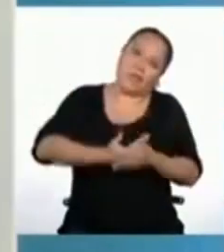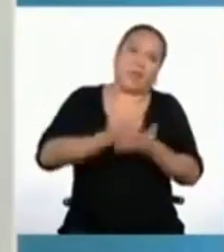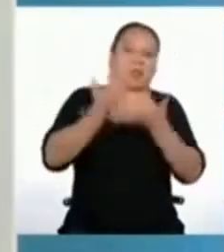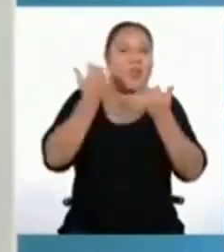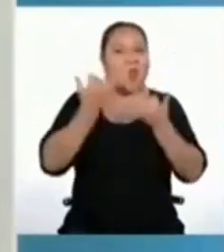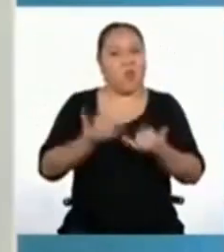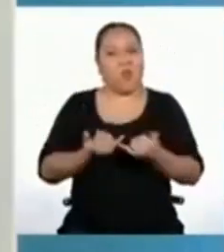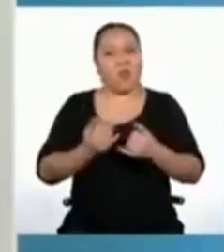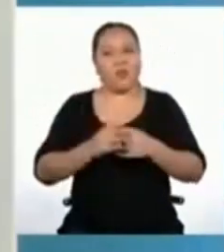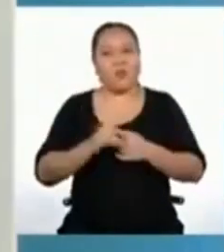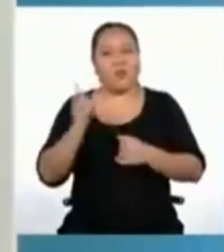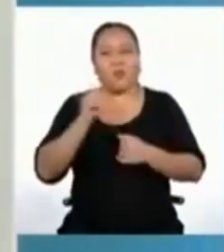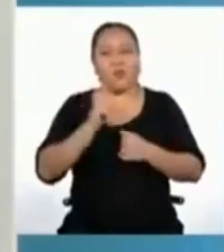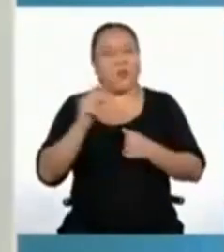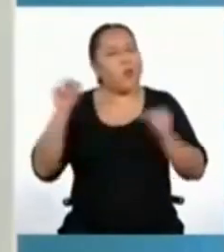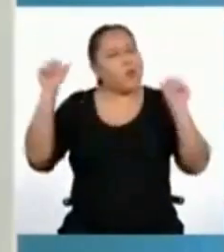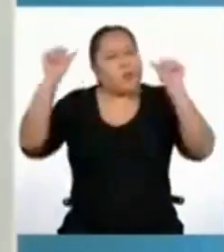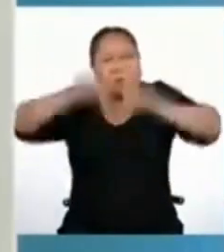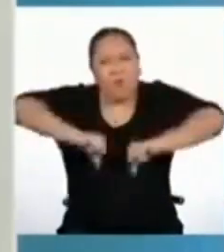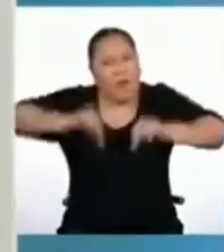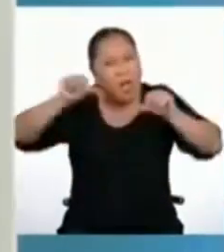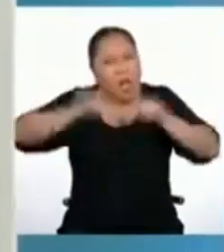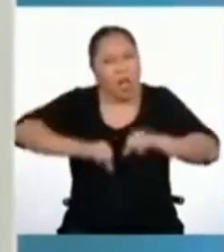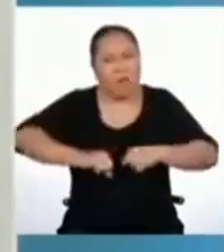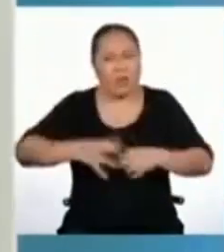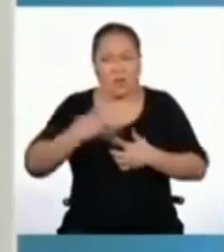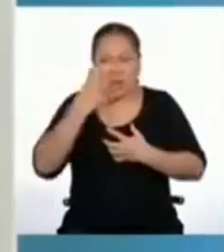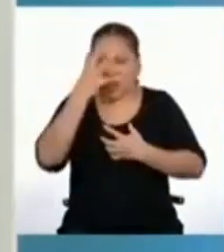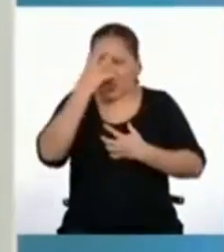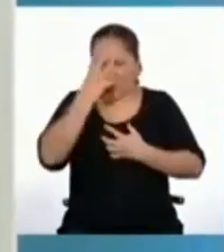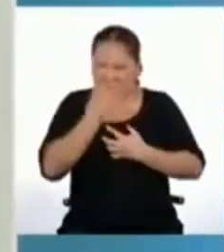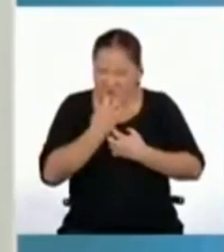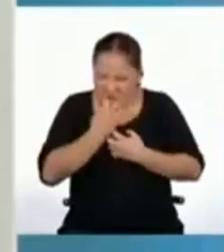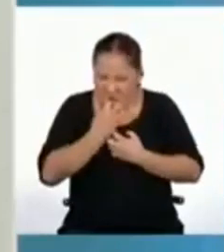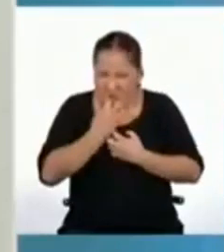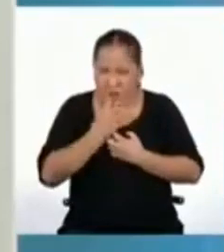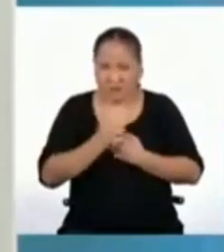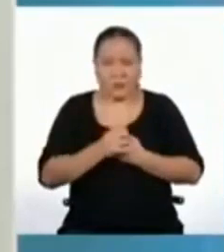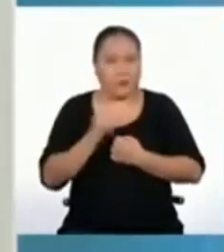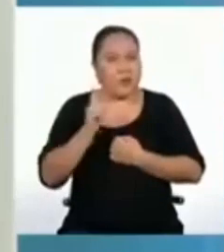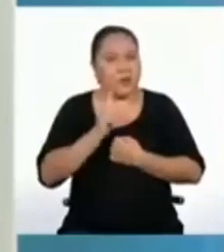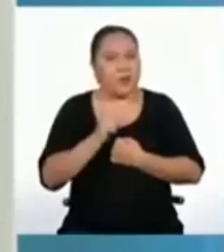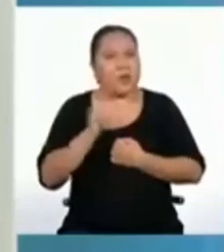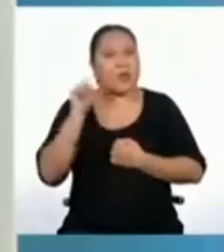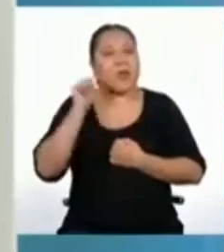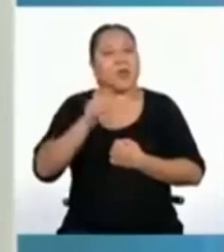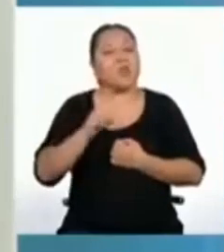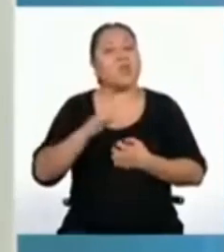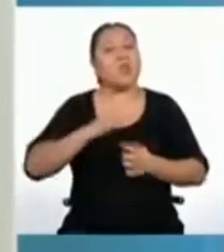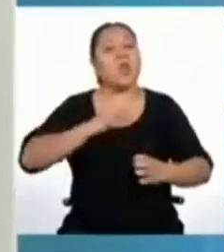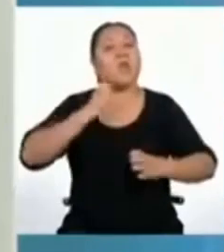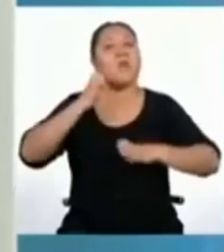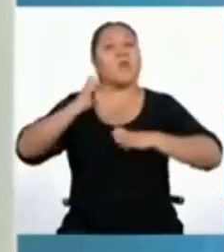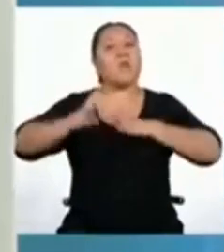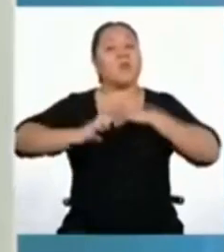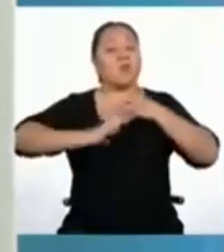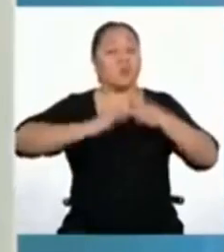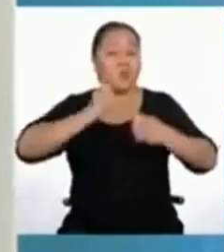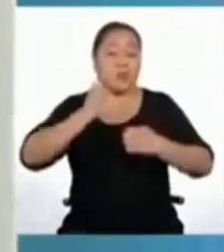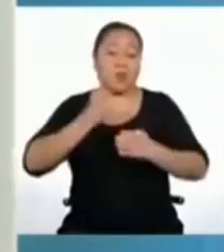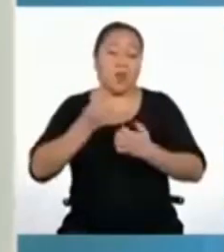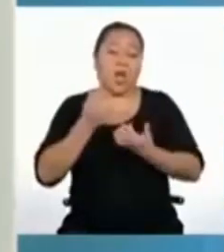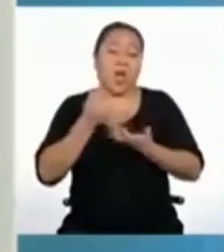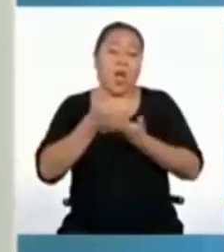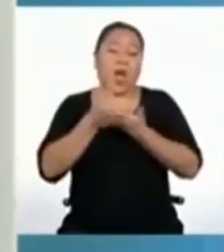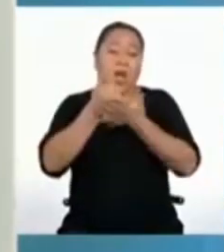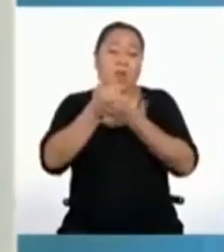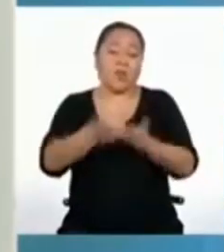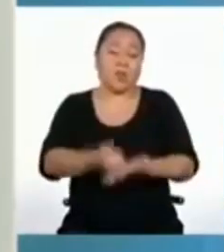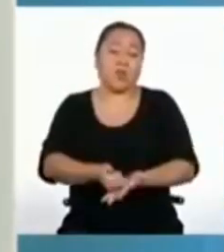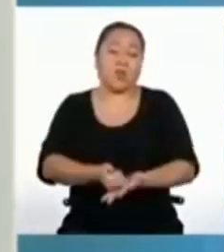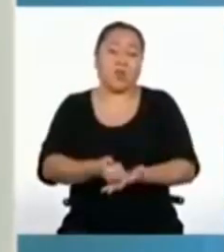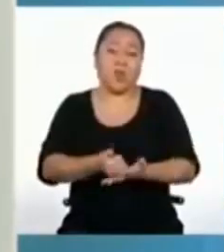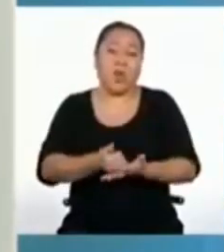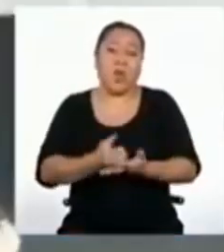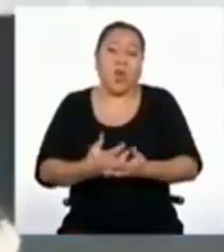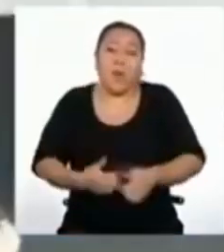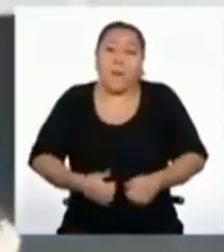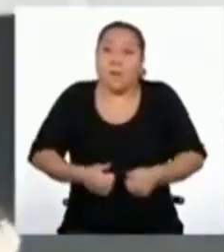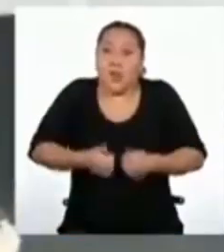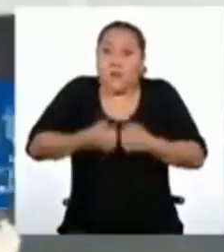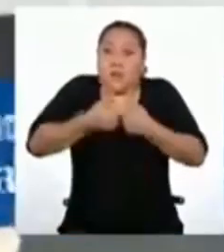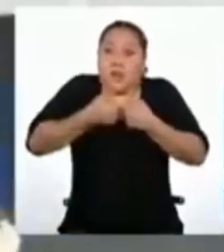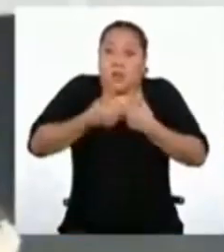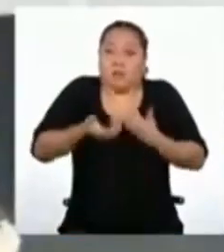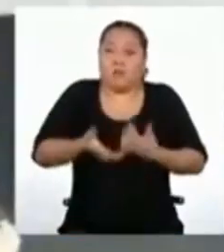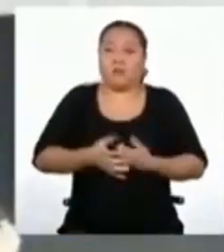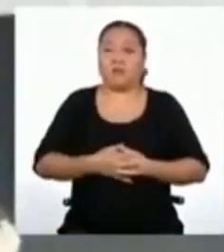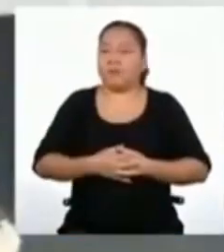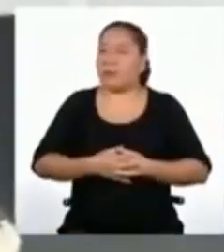No es malo estar enojado, al contrario, es una emoción muy útil en nuestra supervivencia.